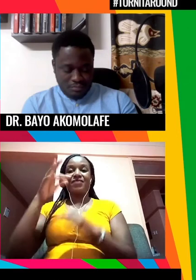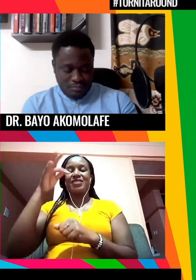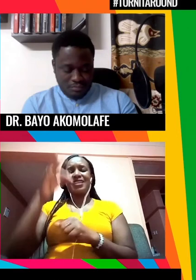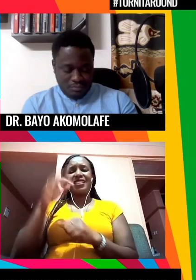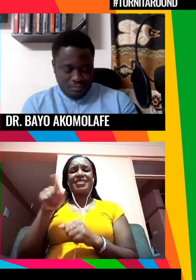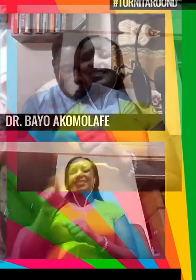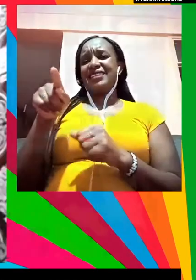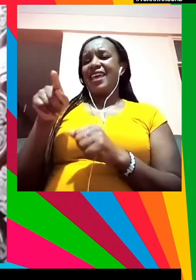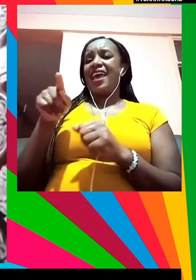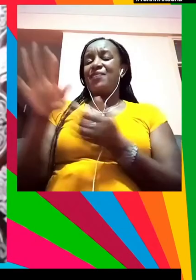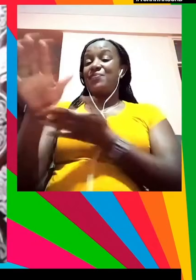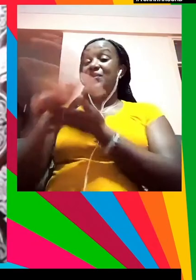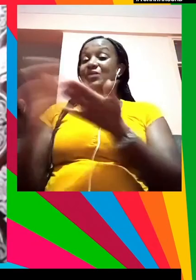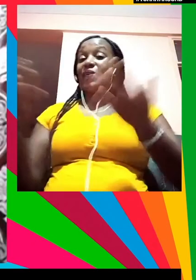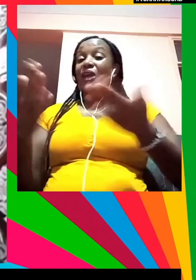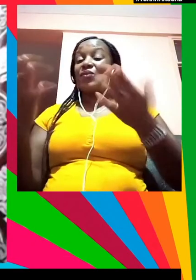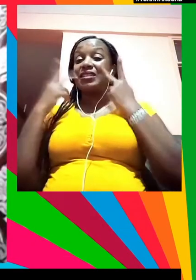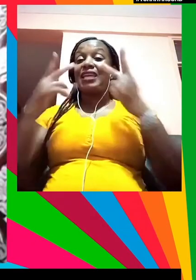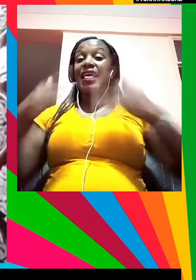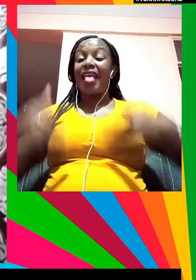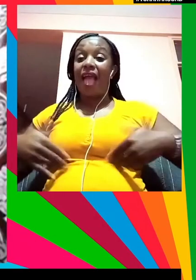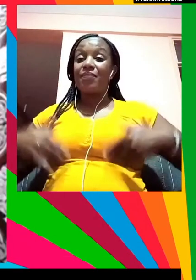ahí es donde vemos a los jóvenes pero no nos damos cuenta